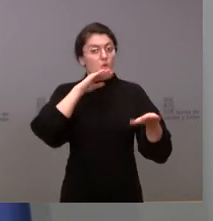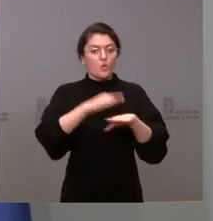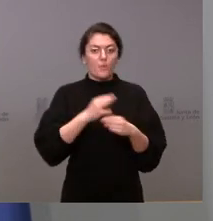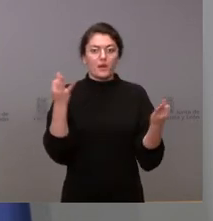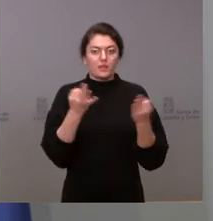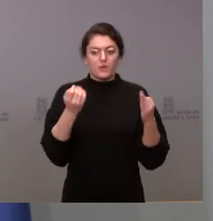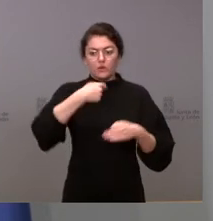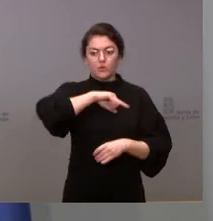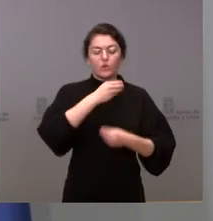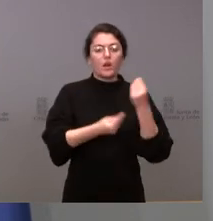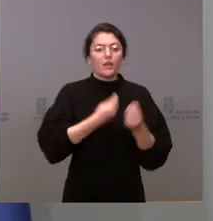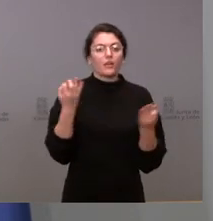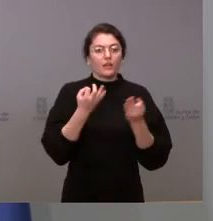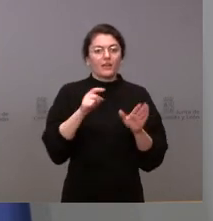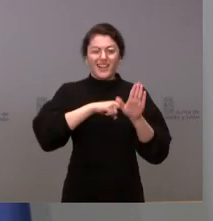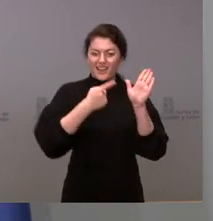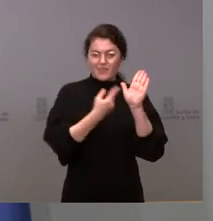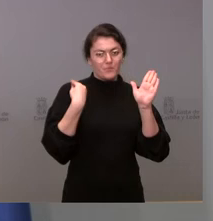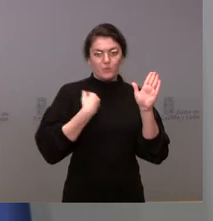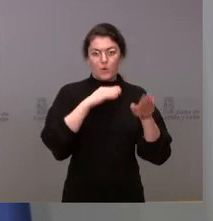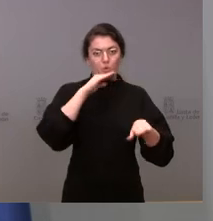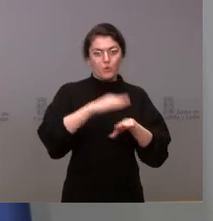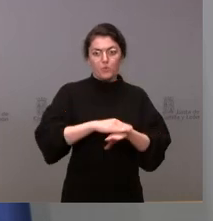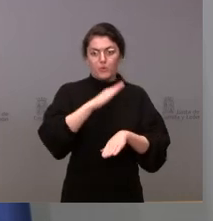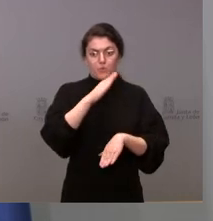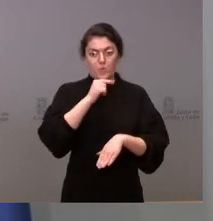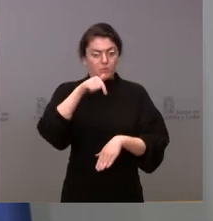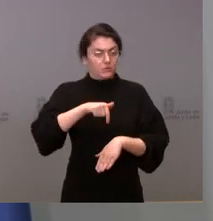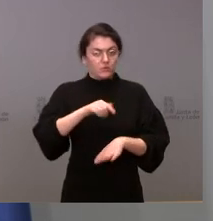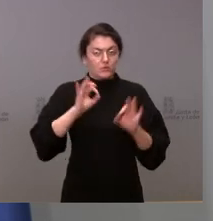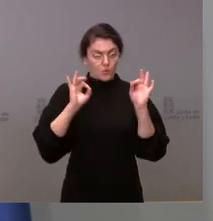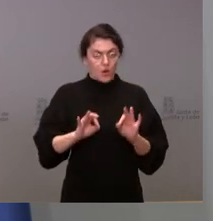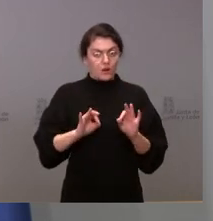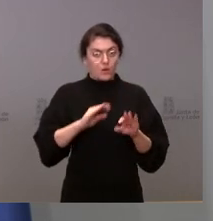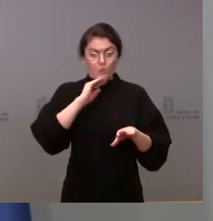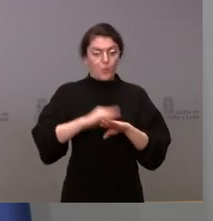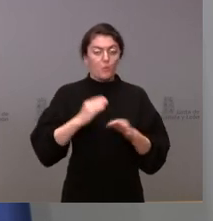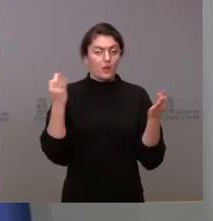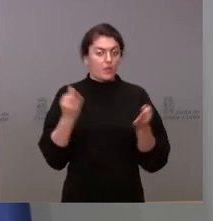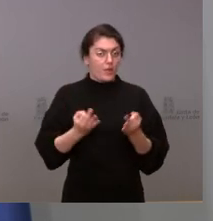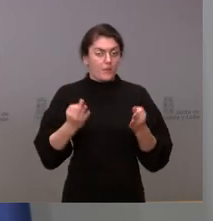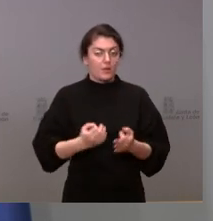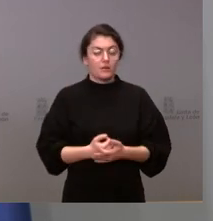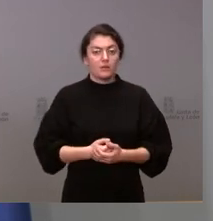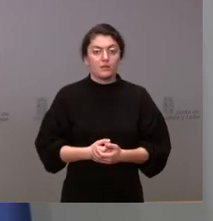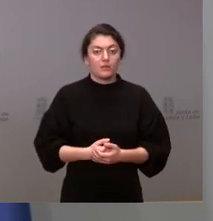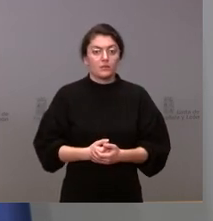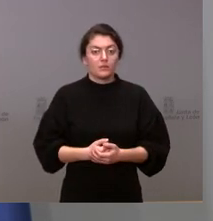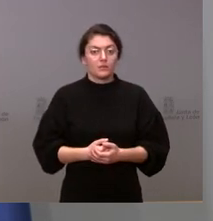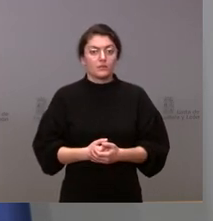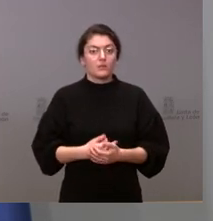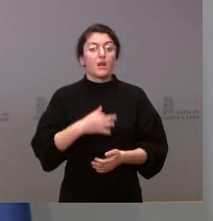esta es una administración también que está sometida al Estado de Derecho y cumplirá la normativa vigente que nos es de aplicación y también a la vez